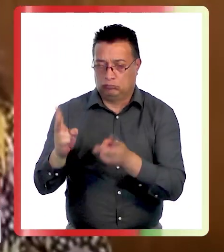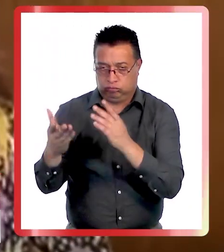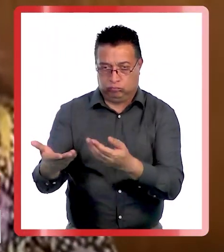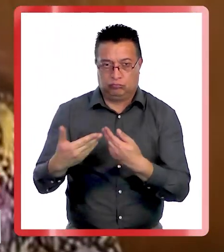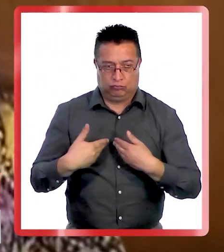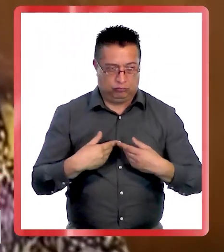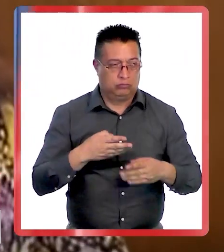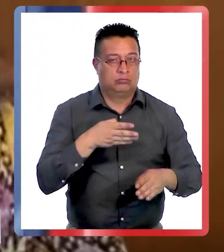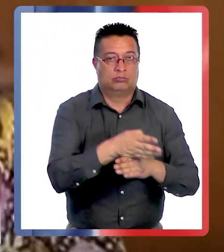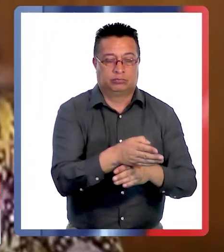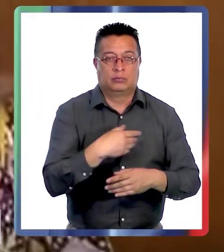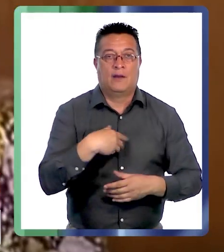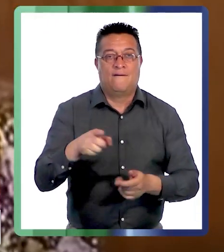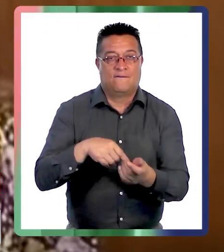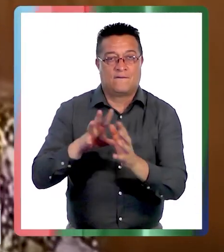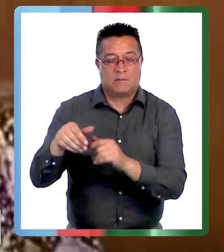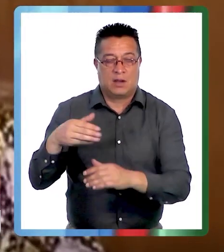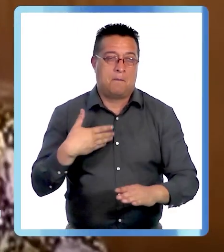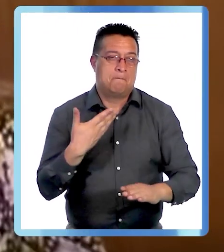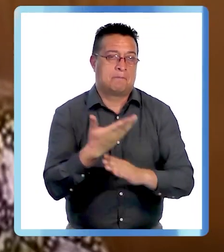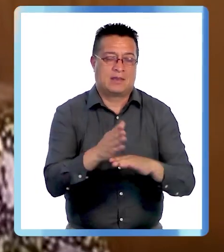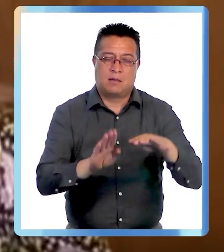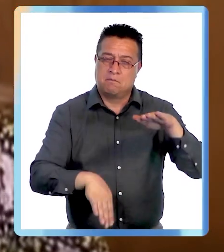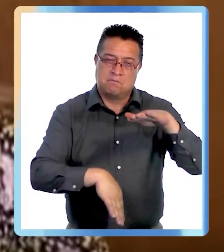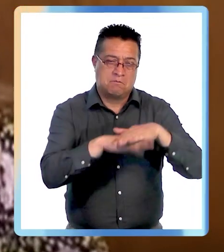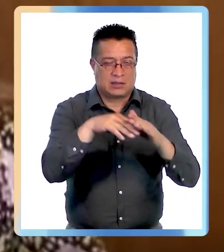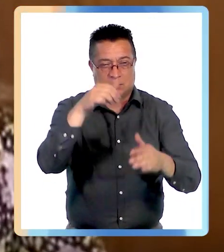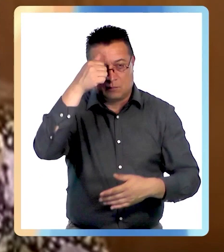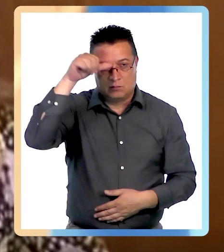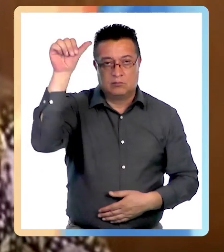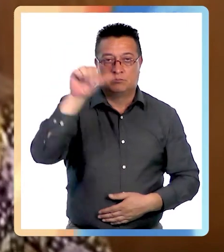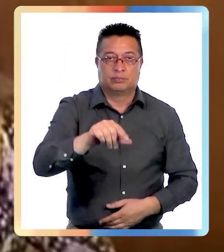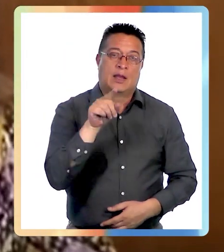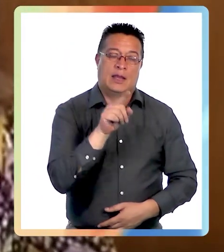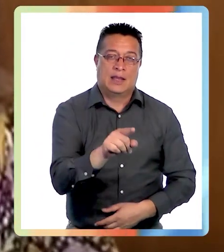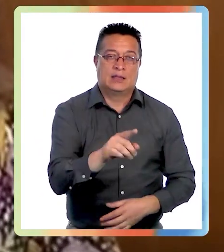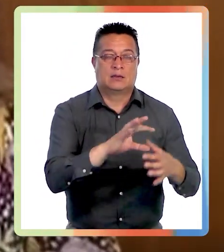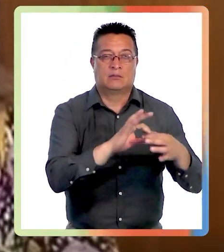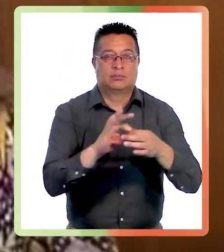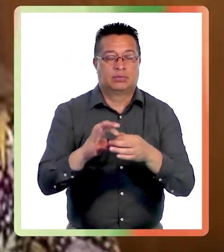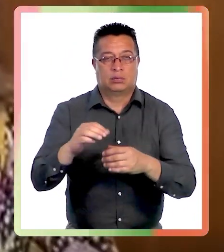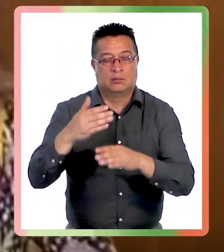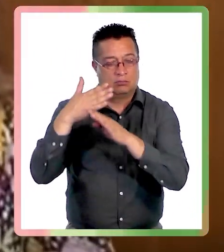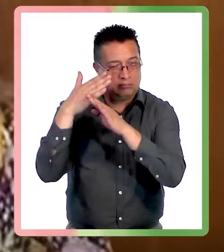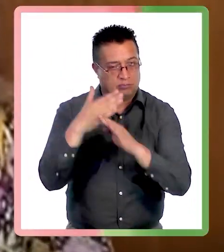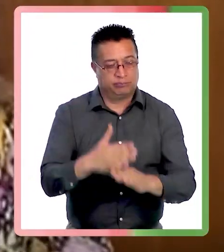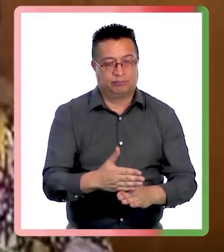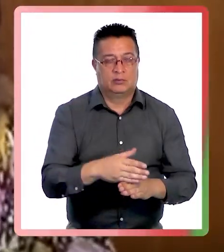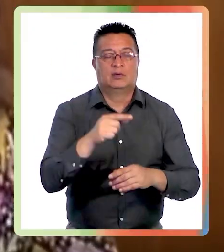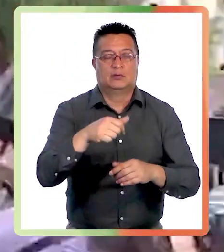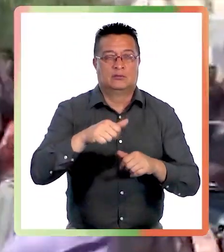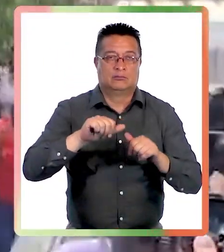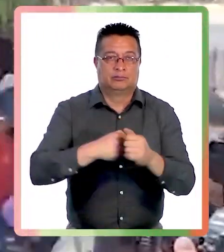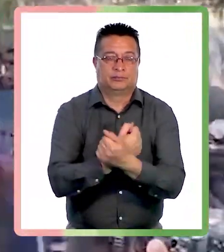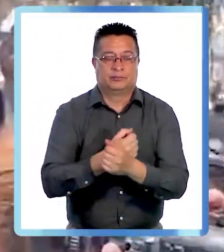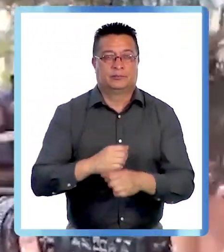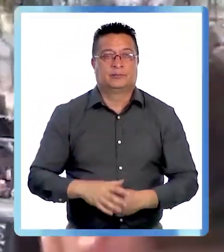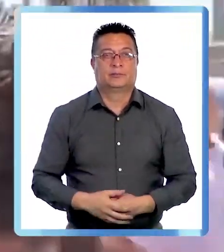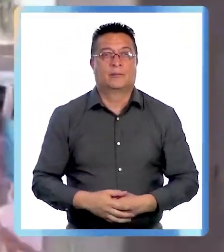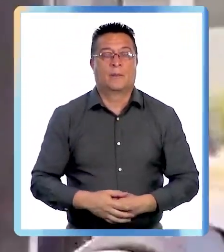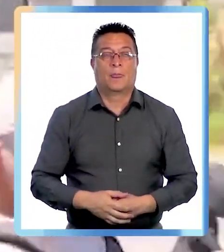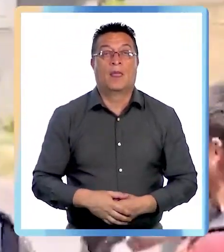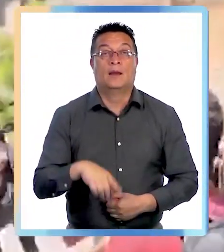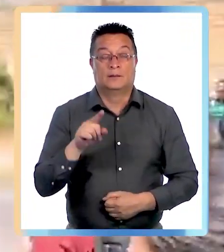familia de Michel, solicitaremos la pena máxima para este tipo de casos, que es cadena perpetua calificada.